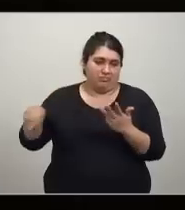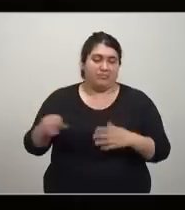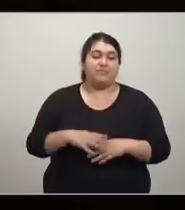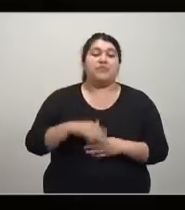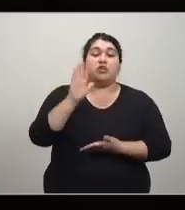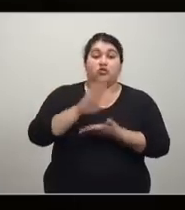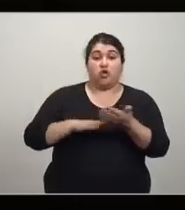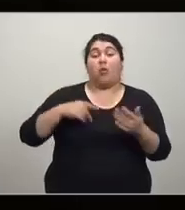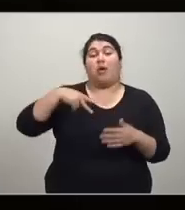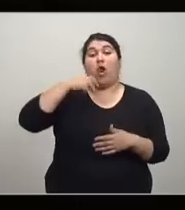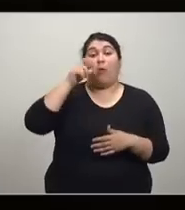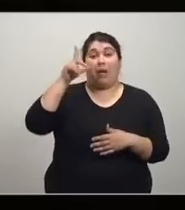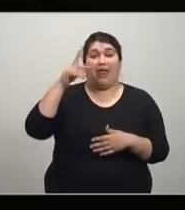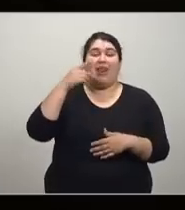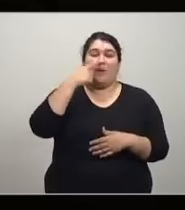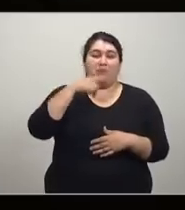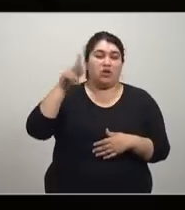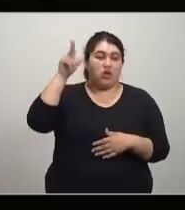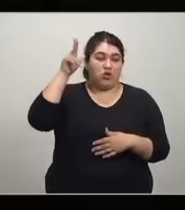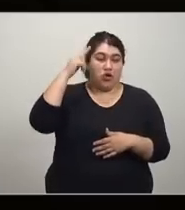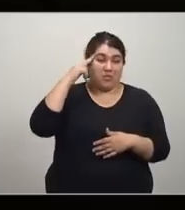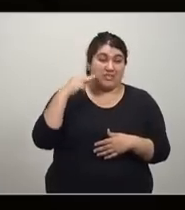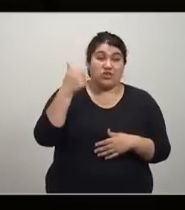economía? en el año 1968